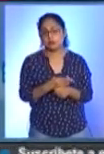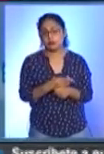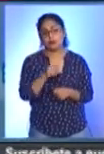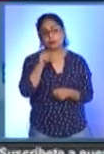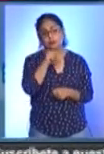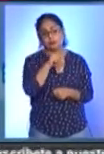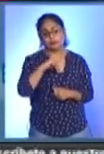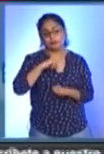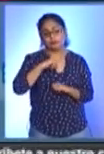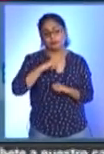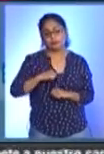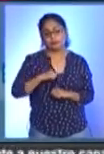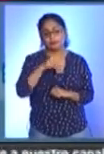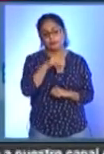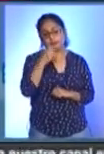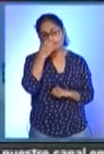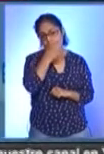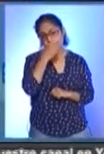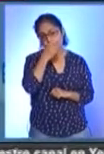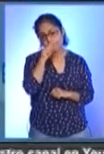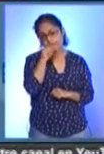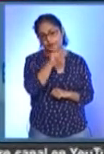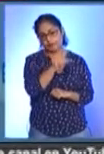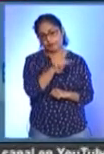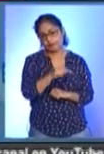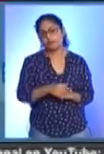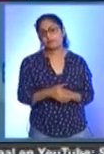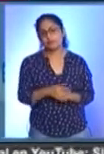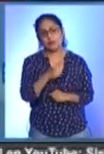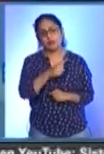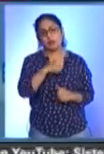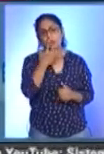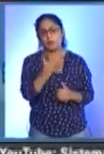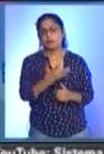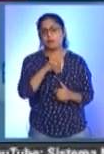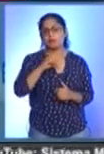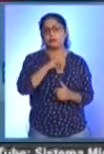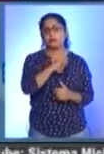plantel educativo que aquí lo haya optado.